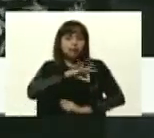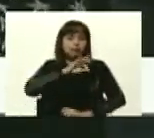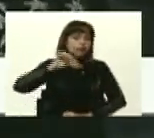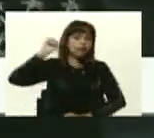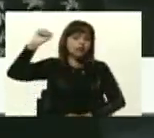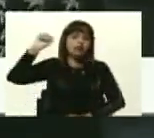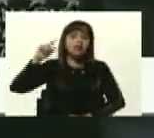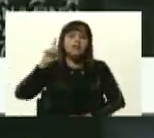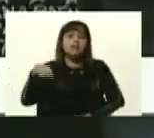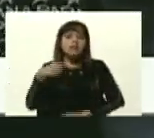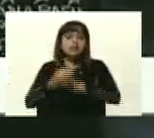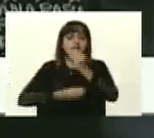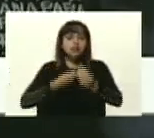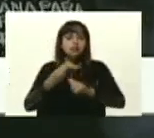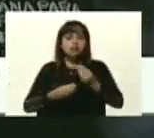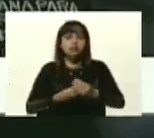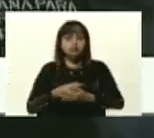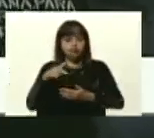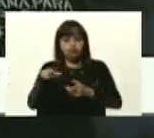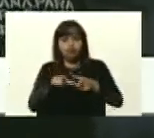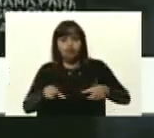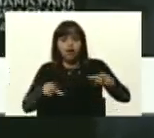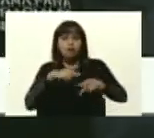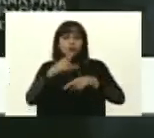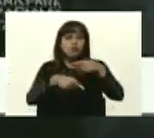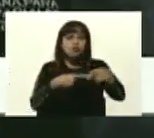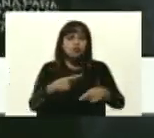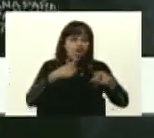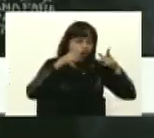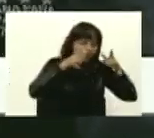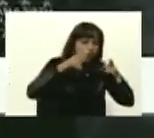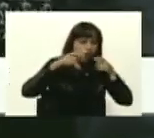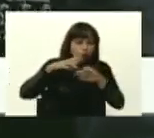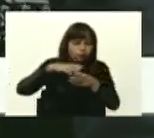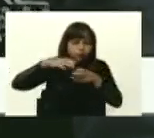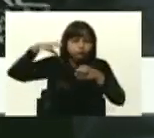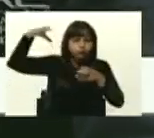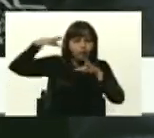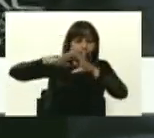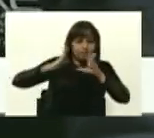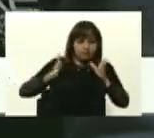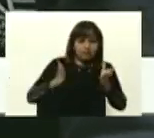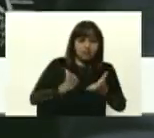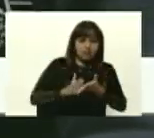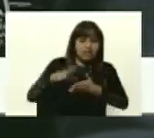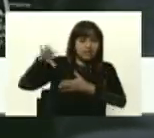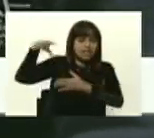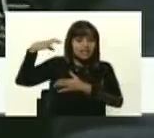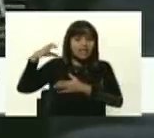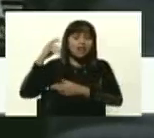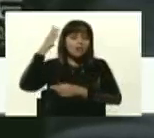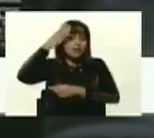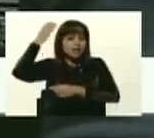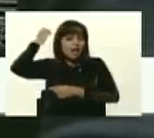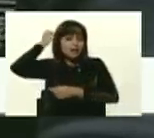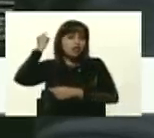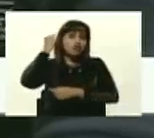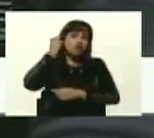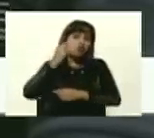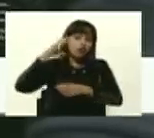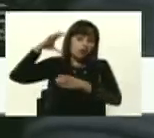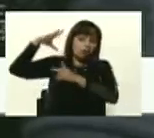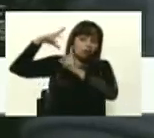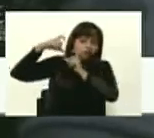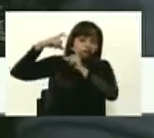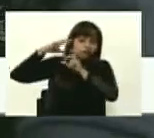a poder realizar procesamiento de imágenes satelitales de nuestros satélites Miranda y Sucre, con